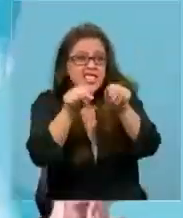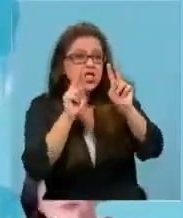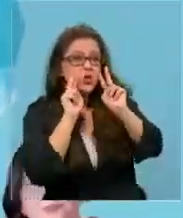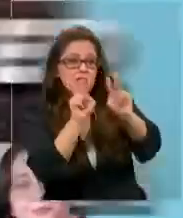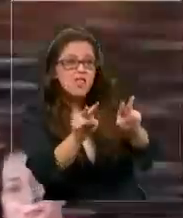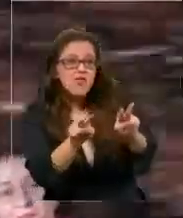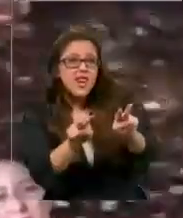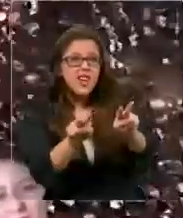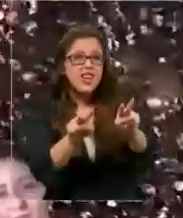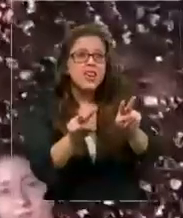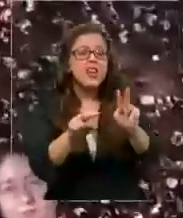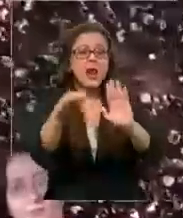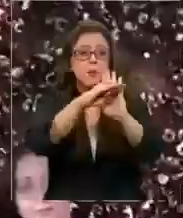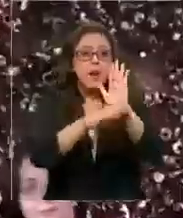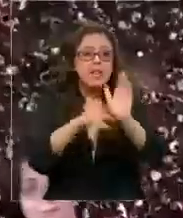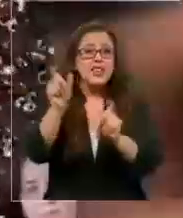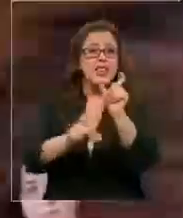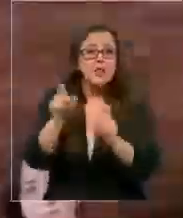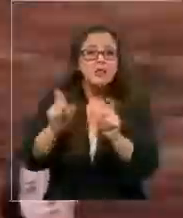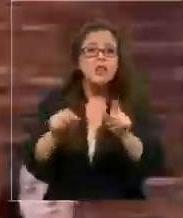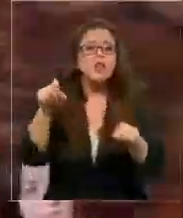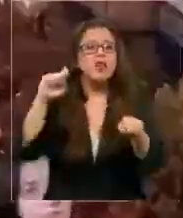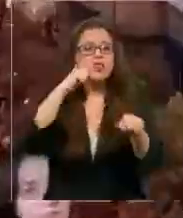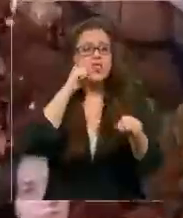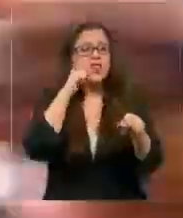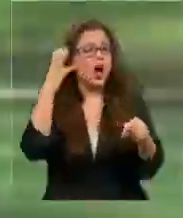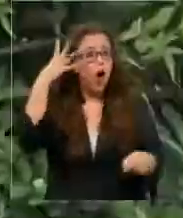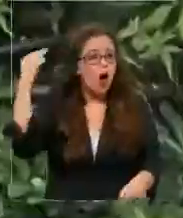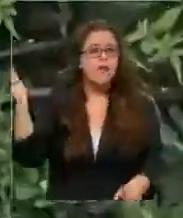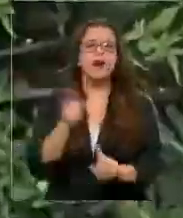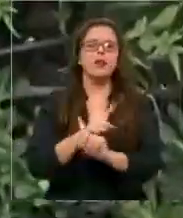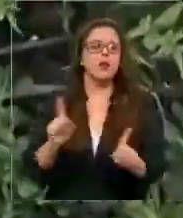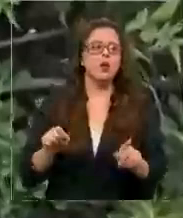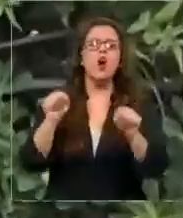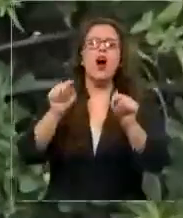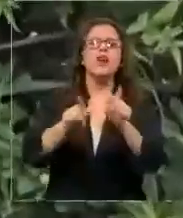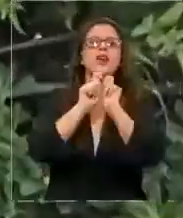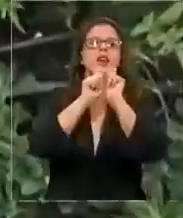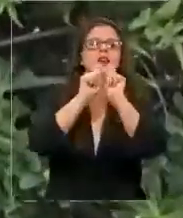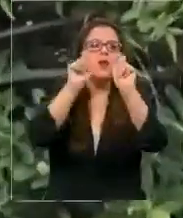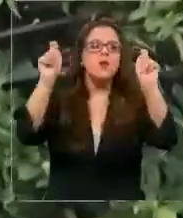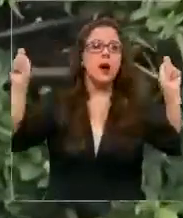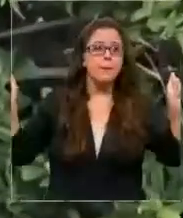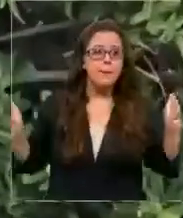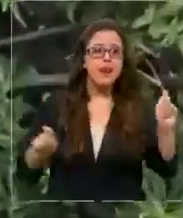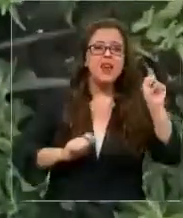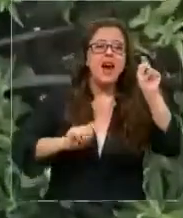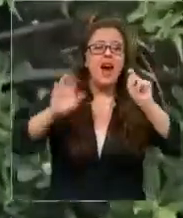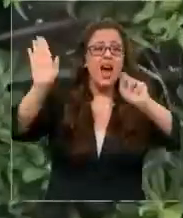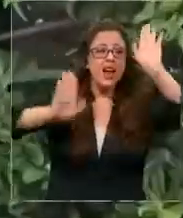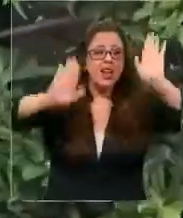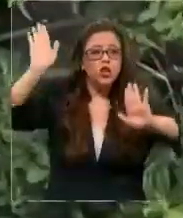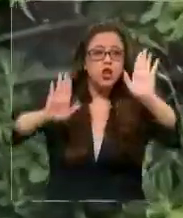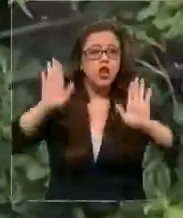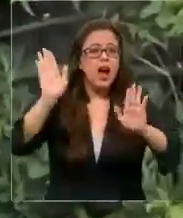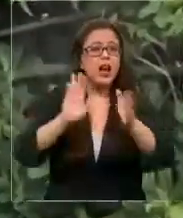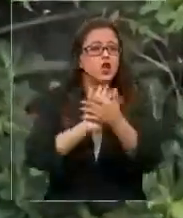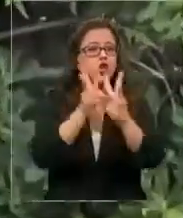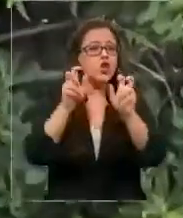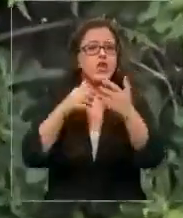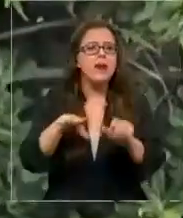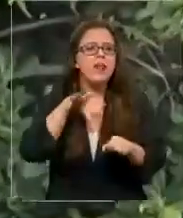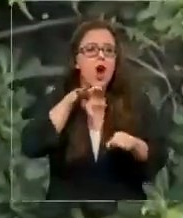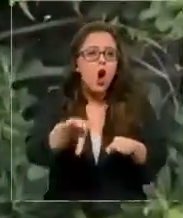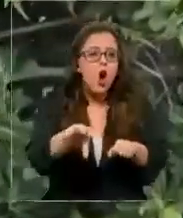visualizado por la lista del pueblo está lejos de quedar en el olvido. La franja electoral debe excluir todo tipo de violencia e incitación al